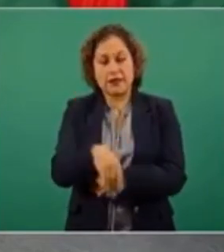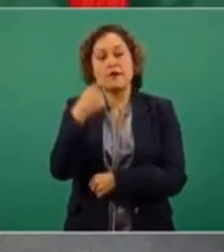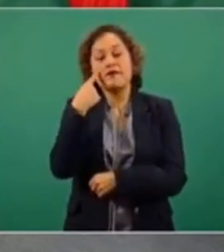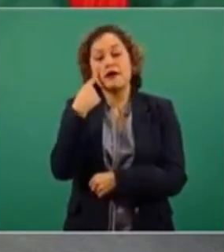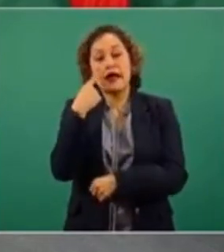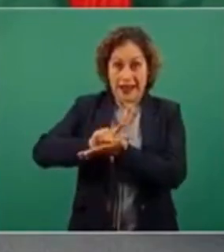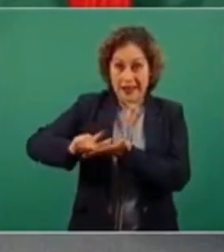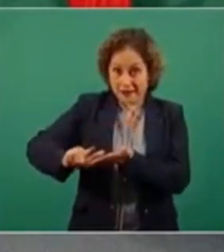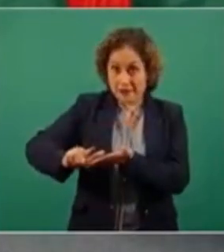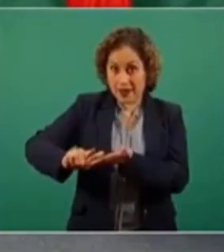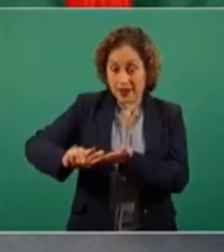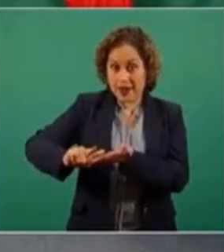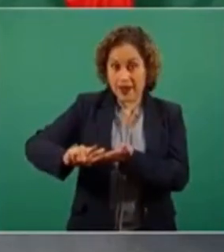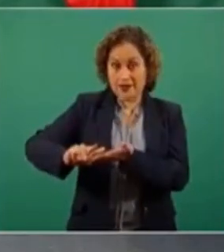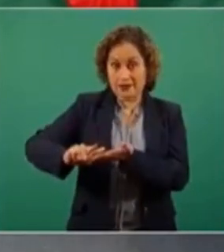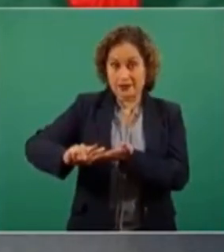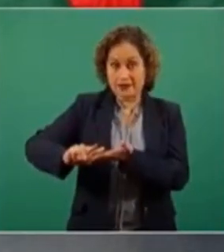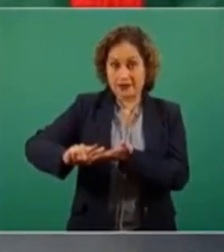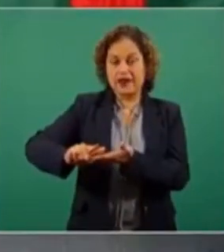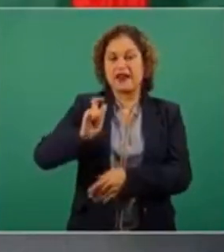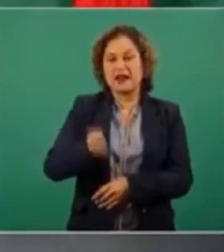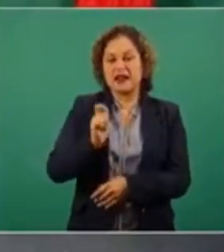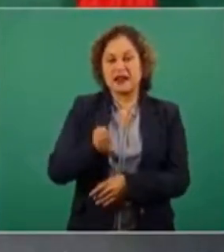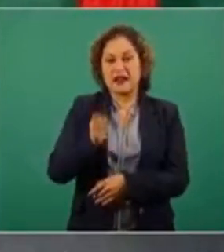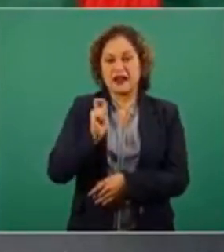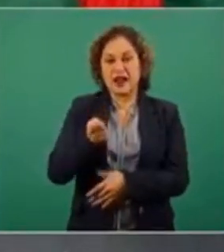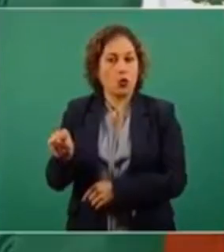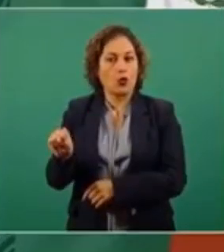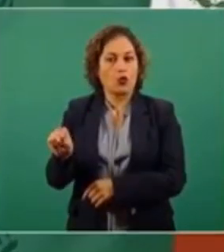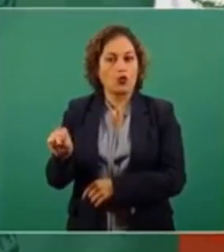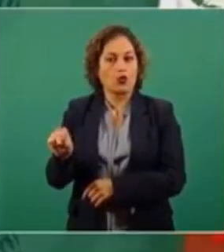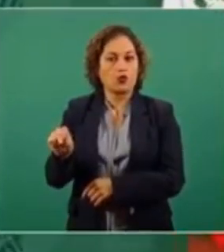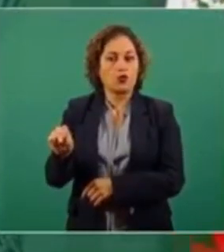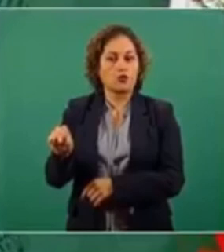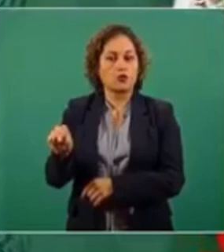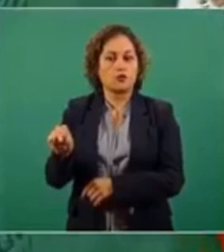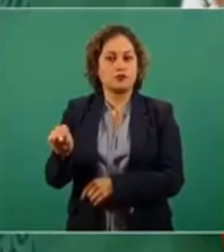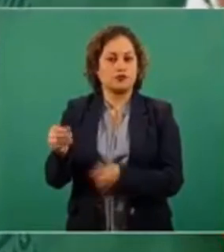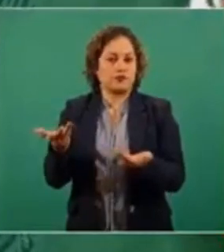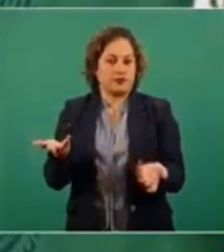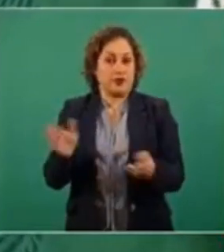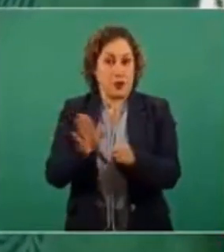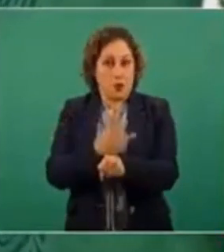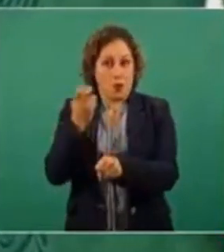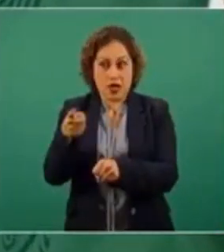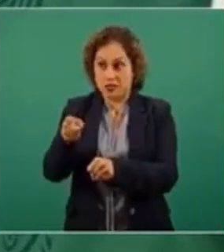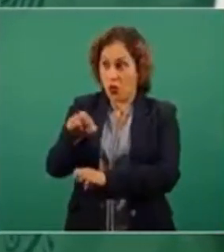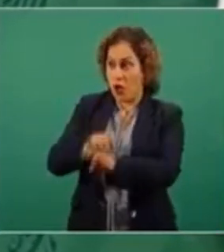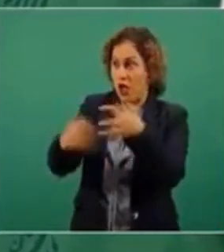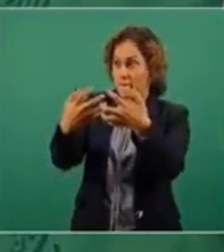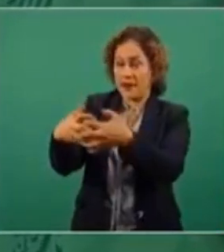limpia a lo que se produce de energía en las hidroeléctricas? No pueden las plantas hidroeléctricas